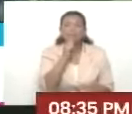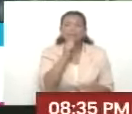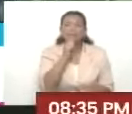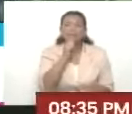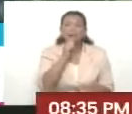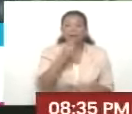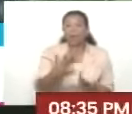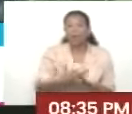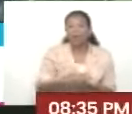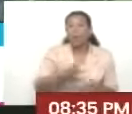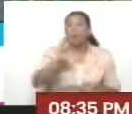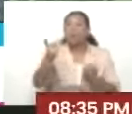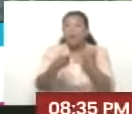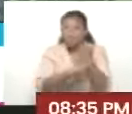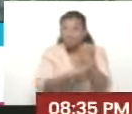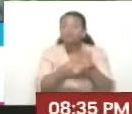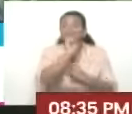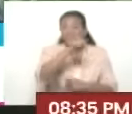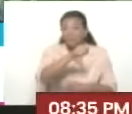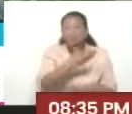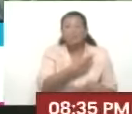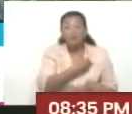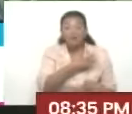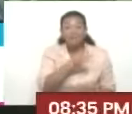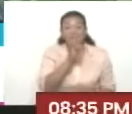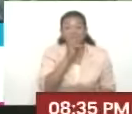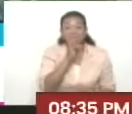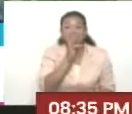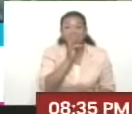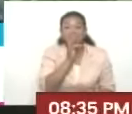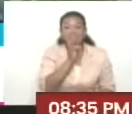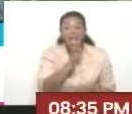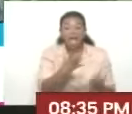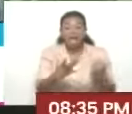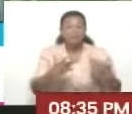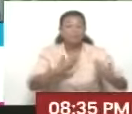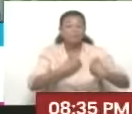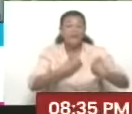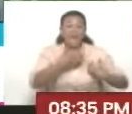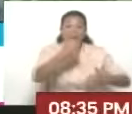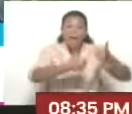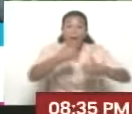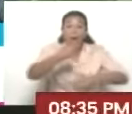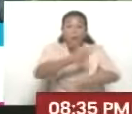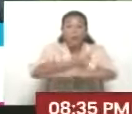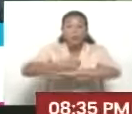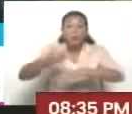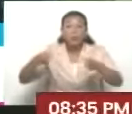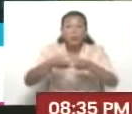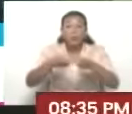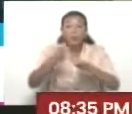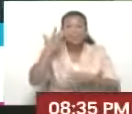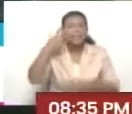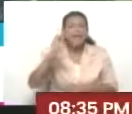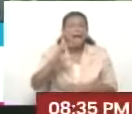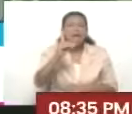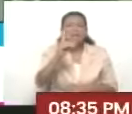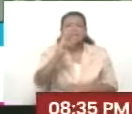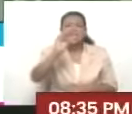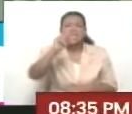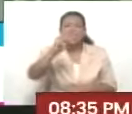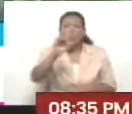Guaidó, todavía Guaidó. Así es. La tiene en sus manos. La junta que supuestamente... Y una tal Dinora Figuera.